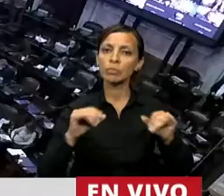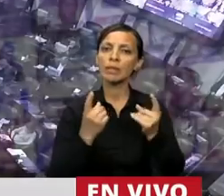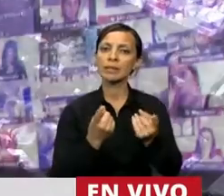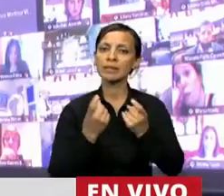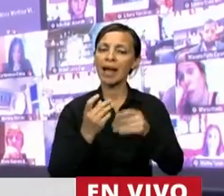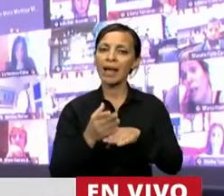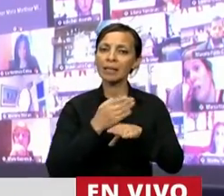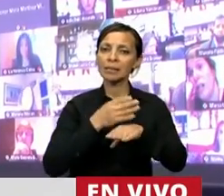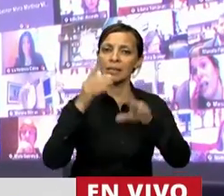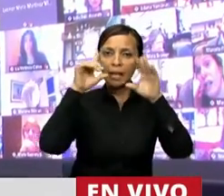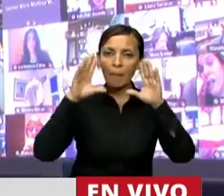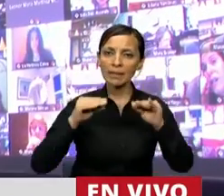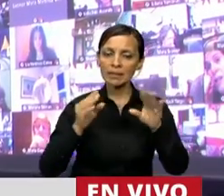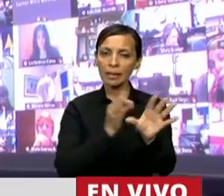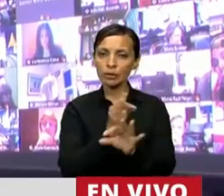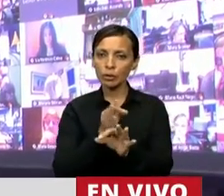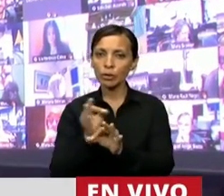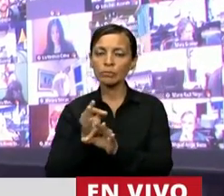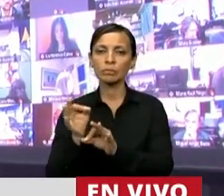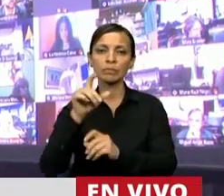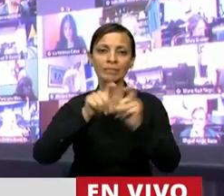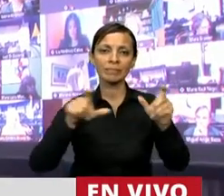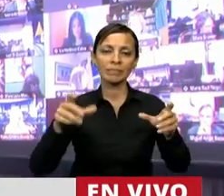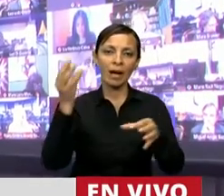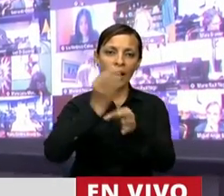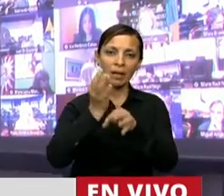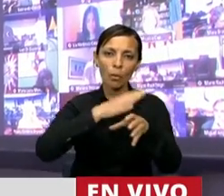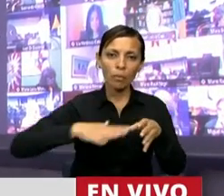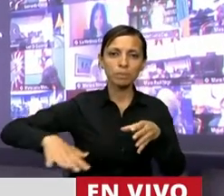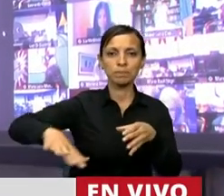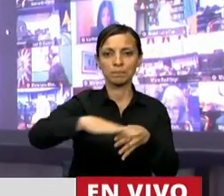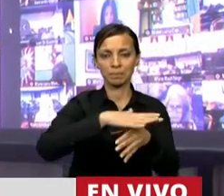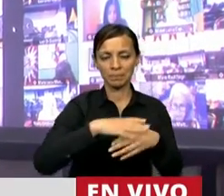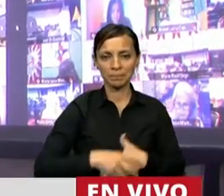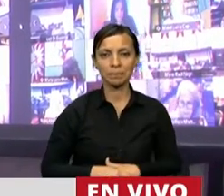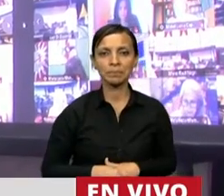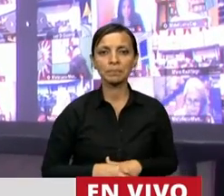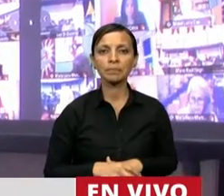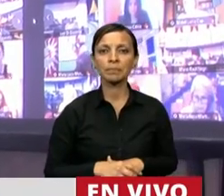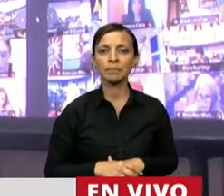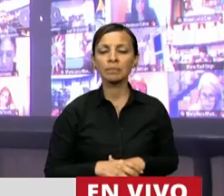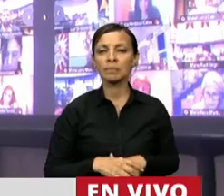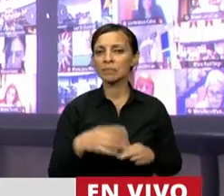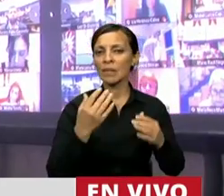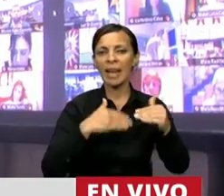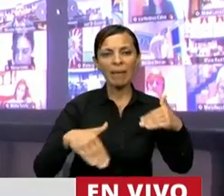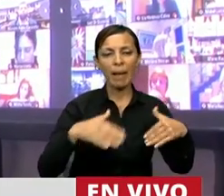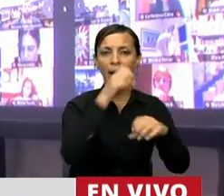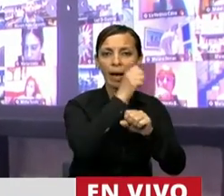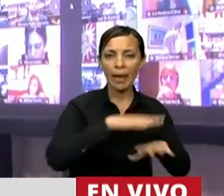capacitación de la comunidad educativa en su conjunto, de todos los niveles y